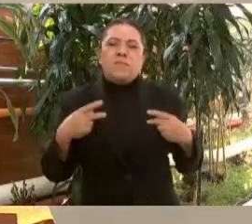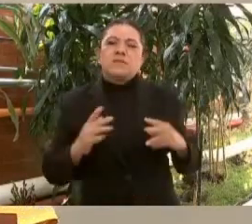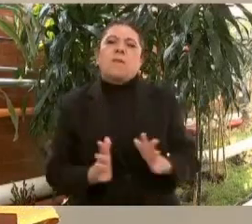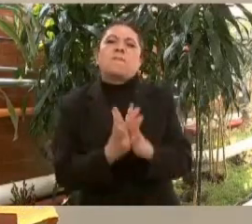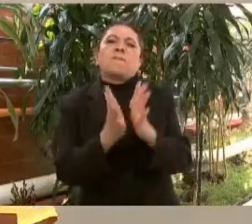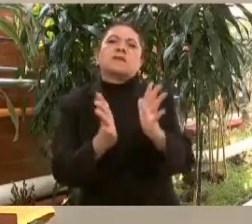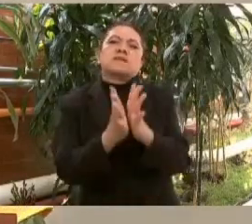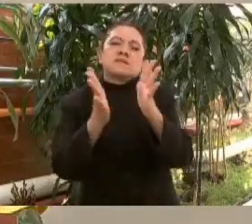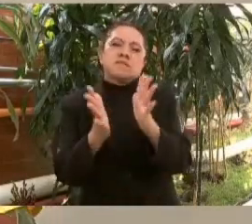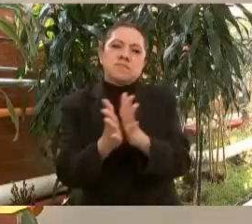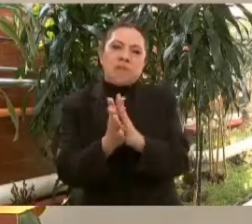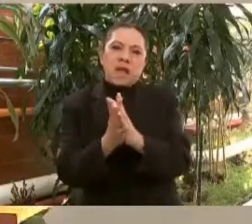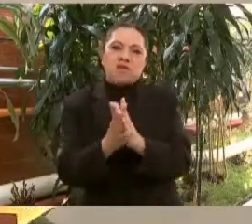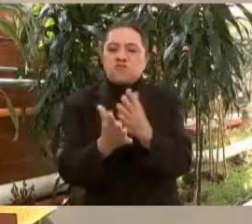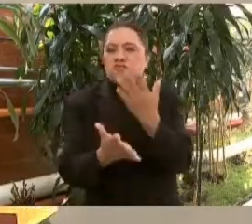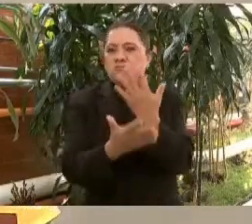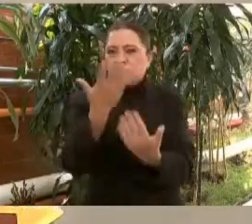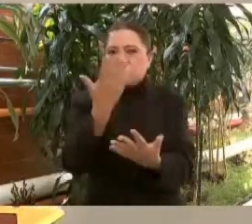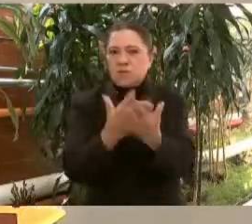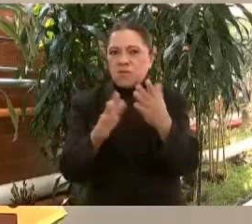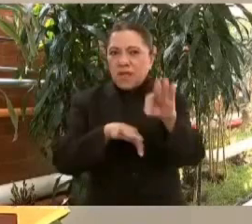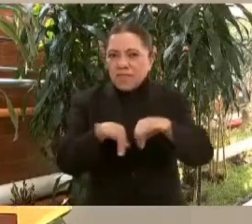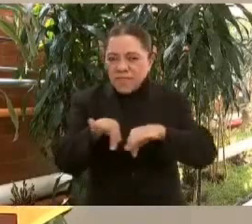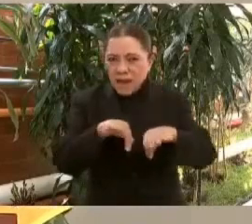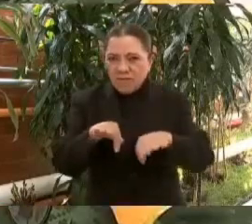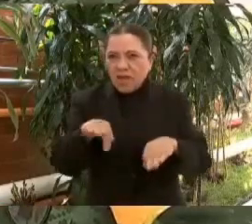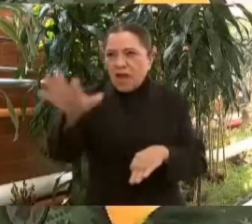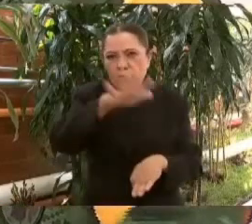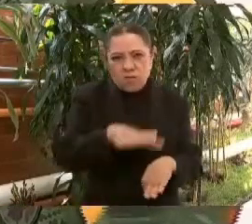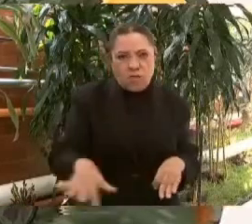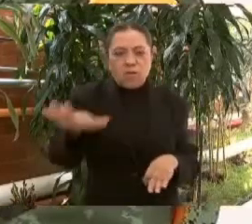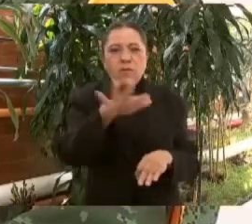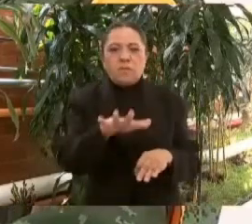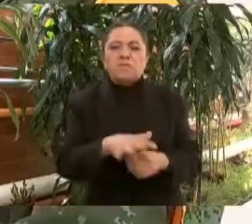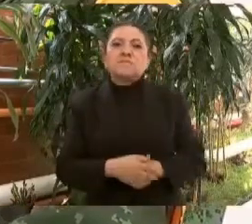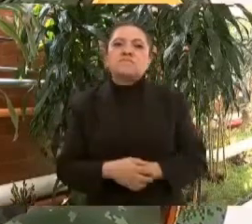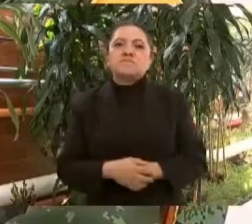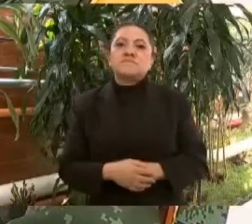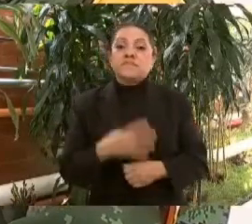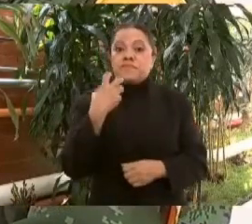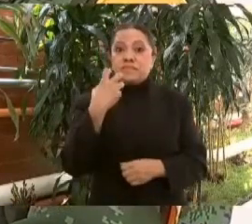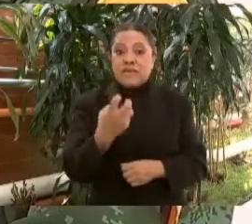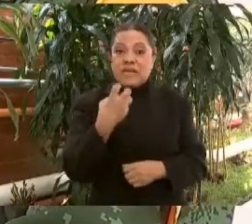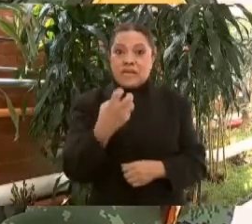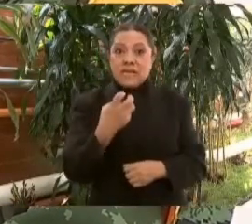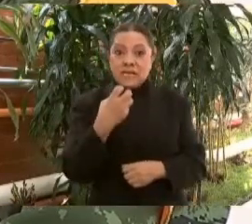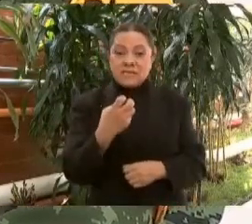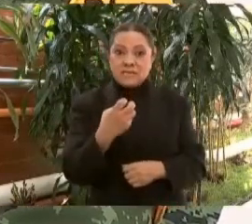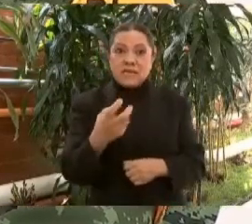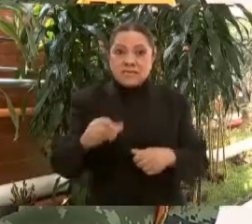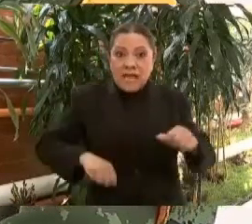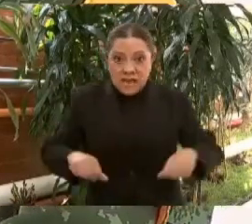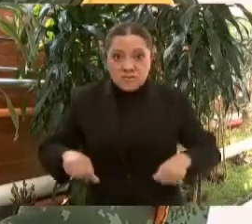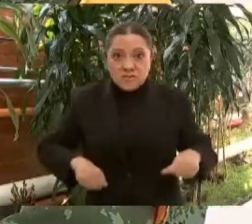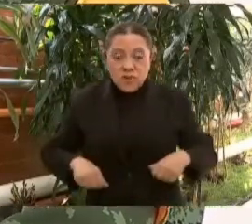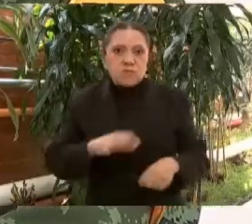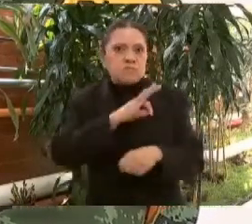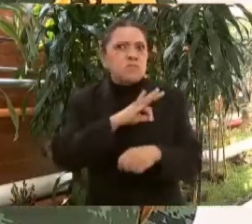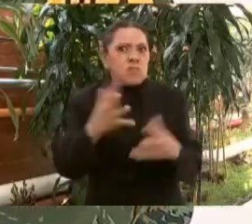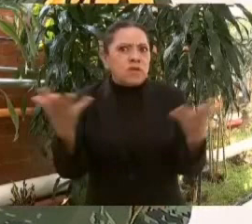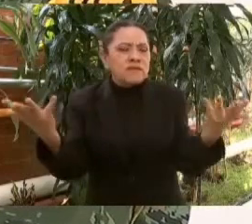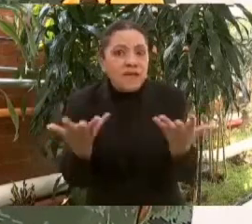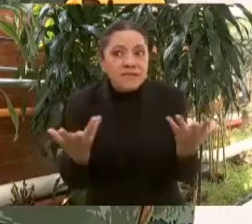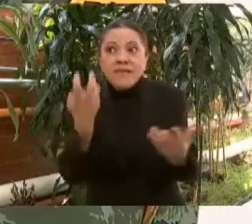nuestros ingenieros en los trabajos de remodelación. Todas estas acciones permitieron que esta